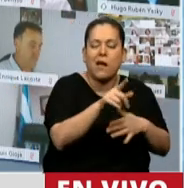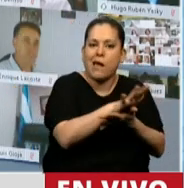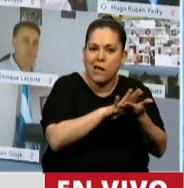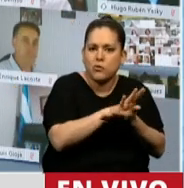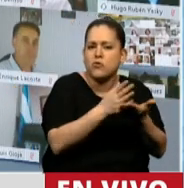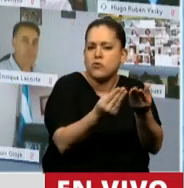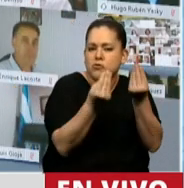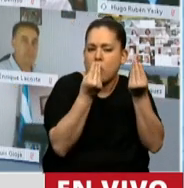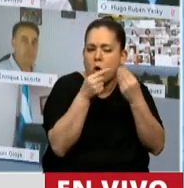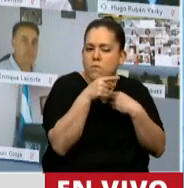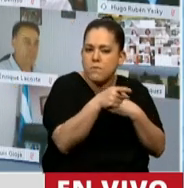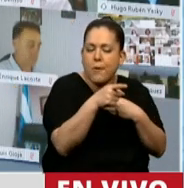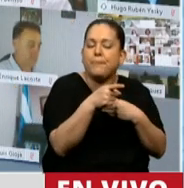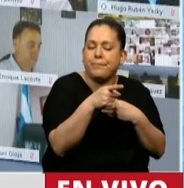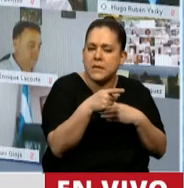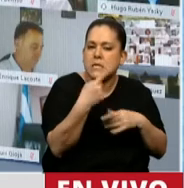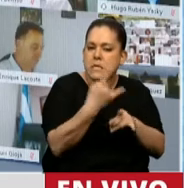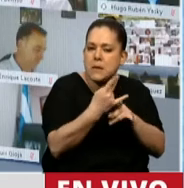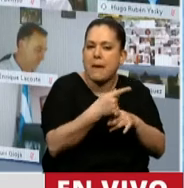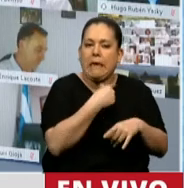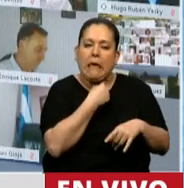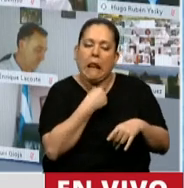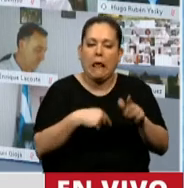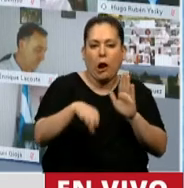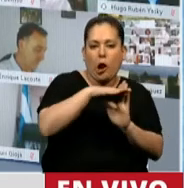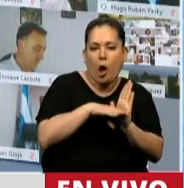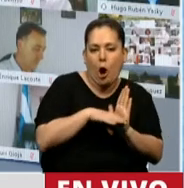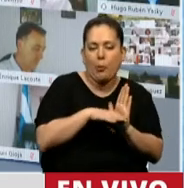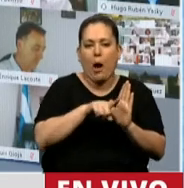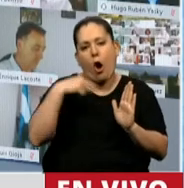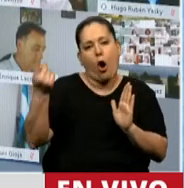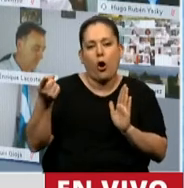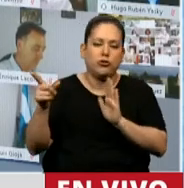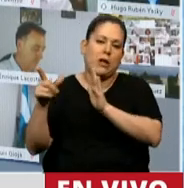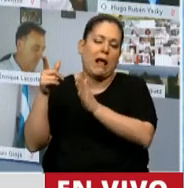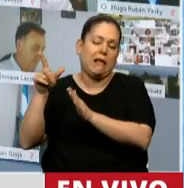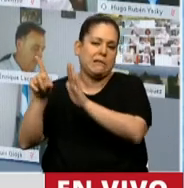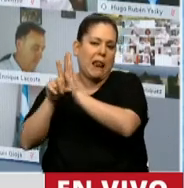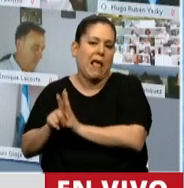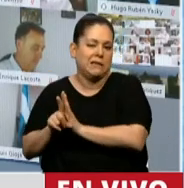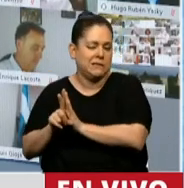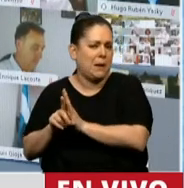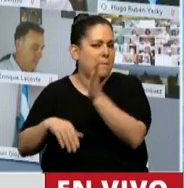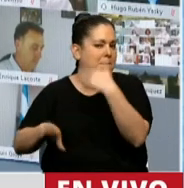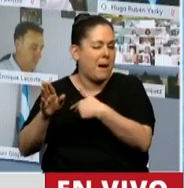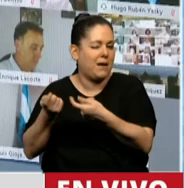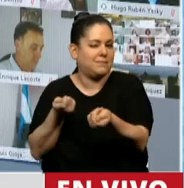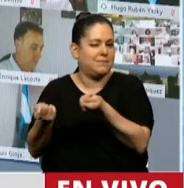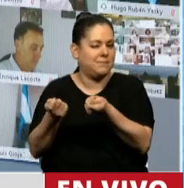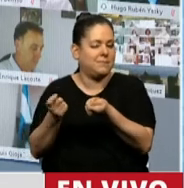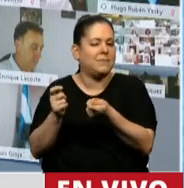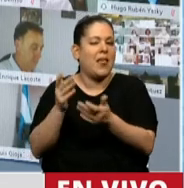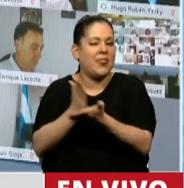planteado han pretendido hacerlo aplicando normas y principios de otras llamas del derecho y sobre todo aquellas que regulan los derechos